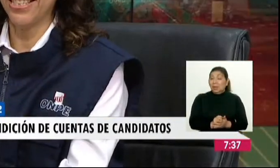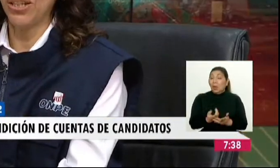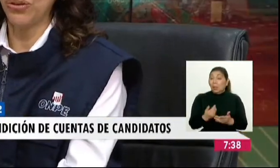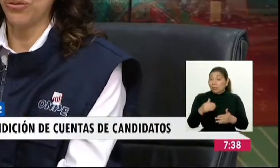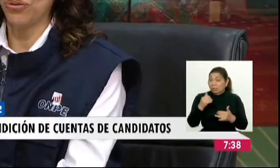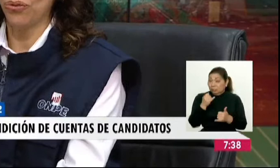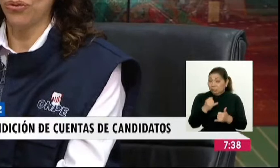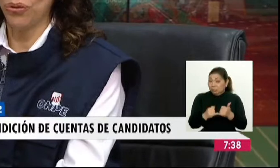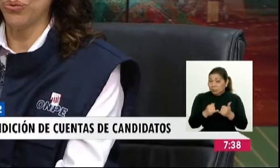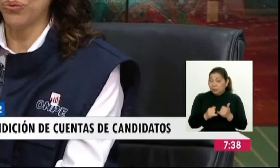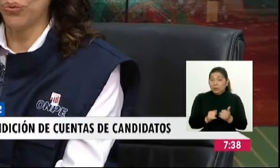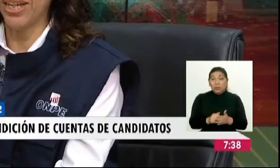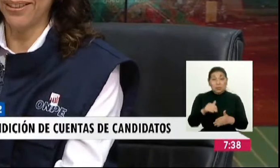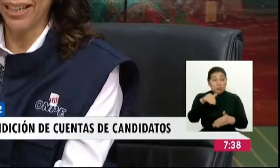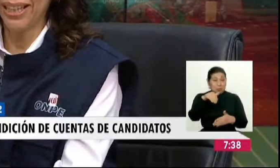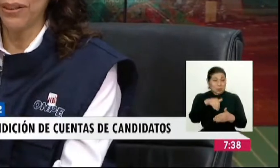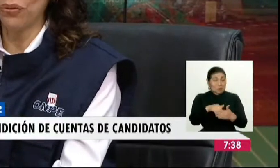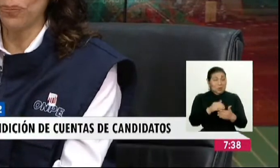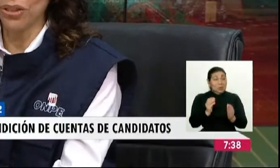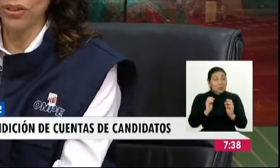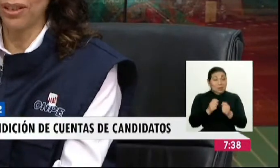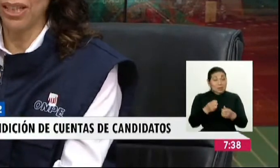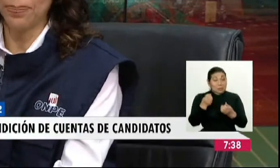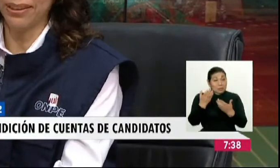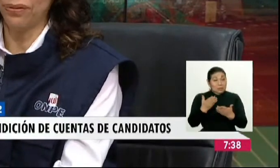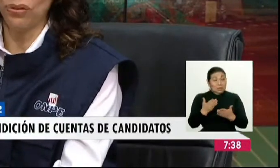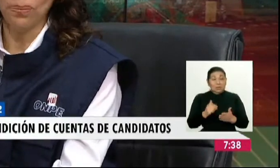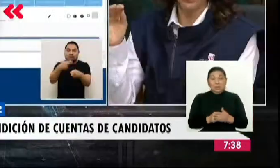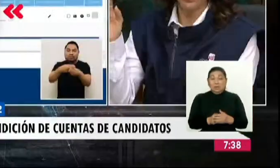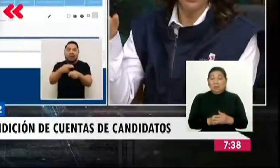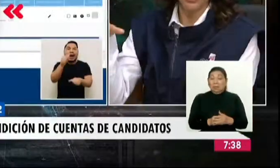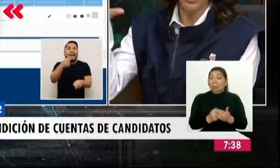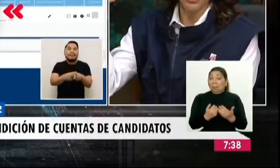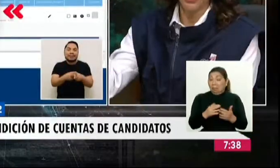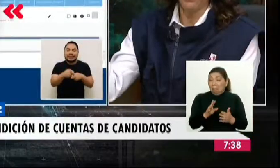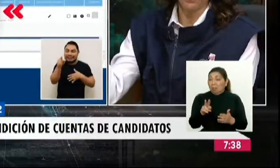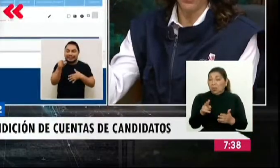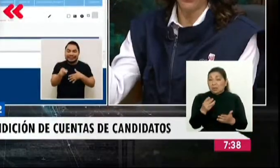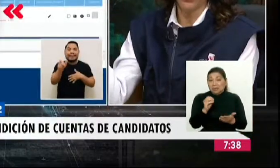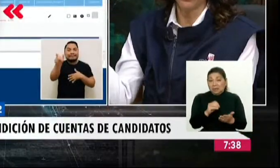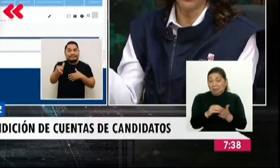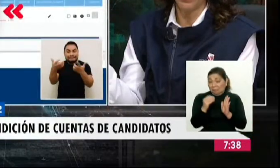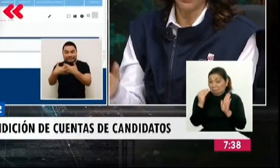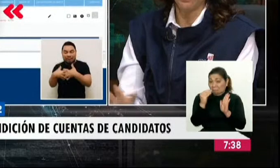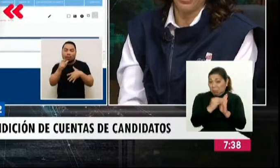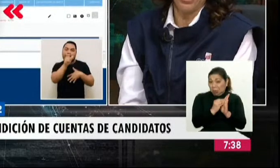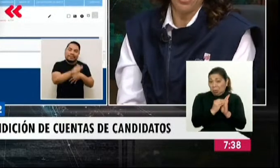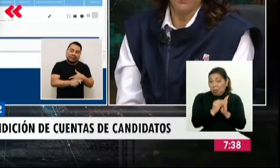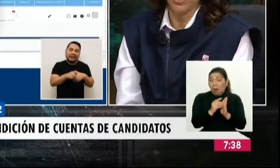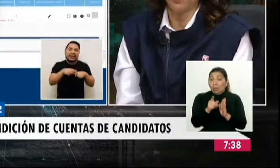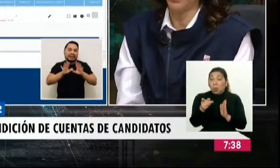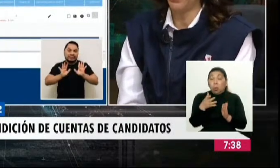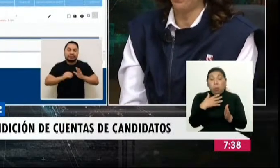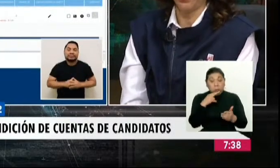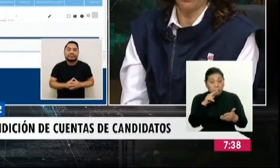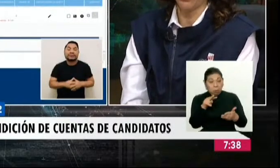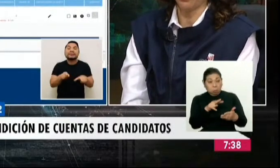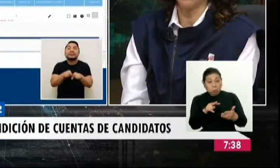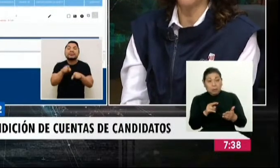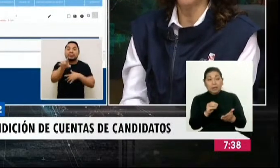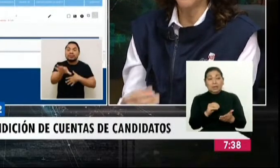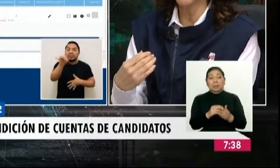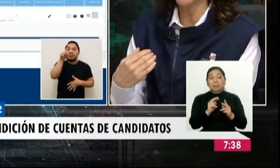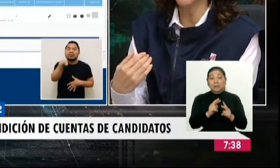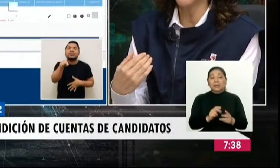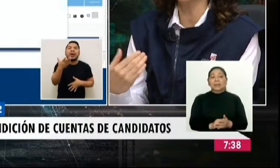que ha finalizado su entrega de información en la plataforma, ya es información disponible para que la puedan ver y la puedan